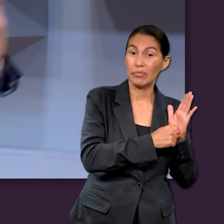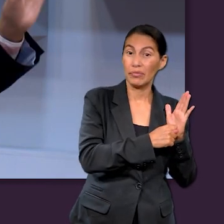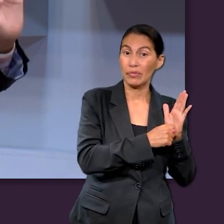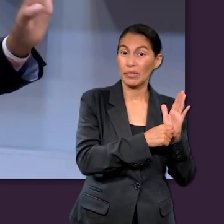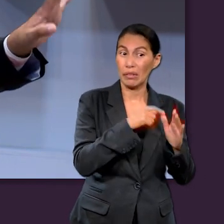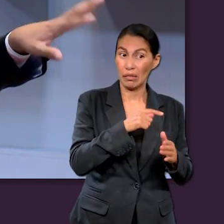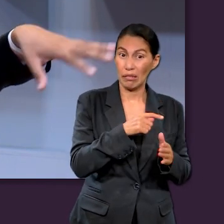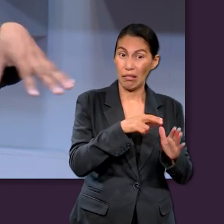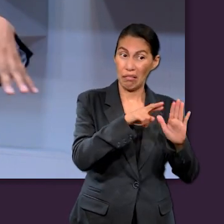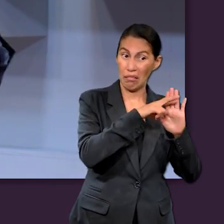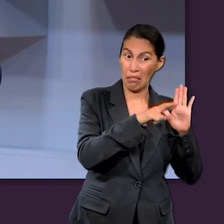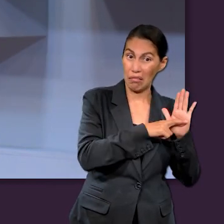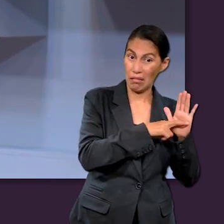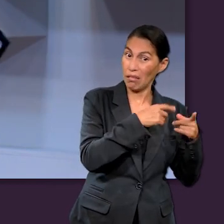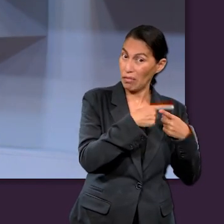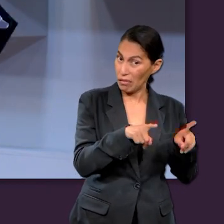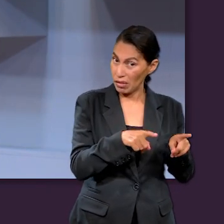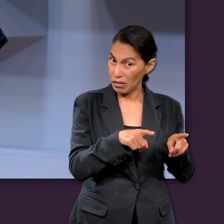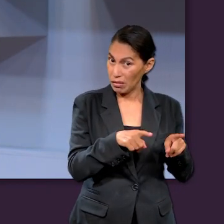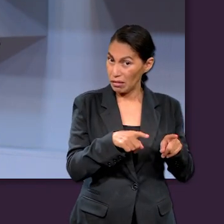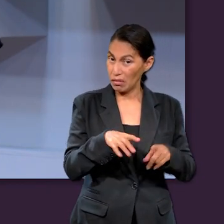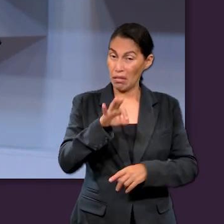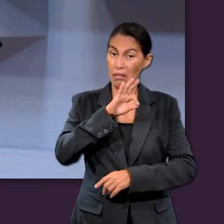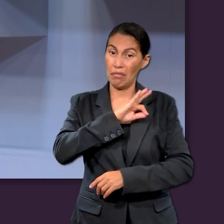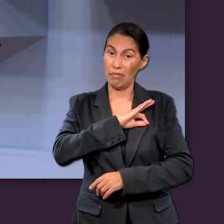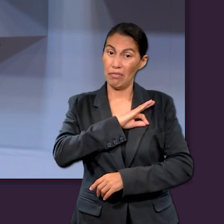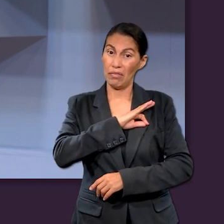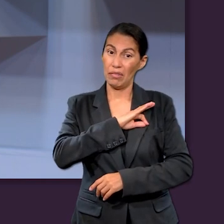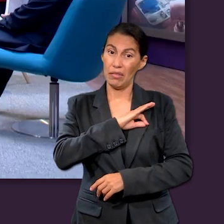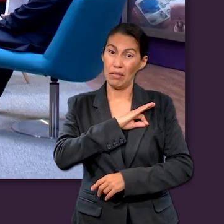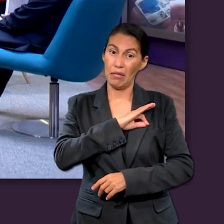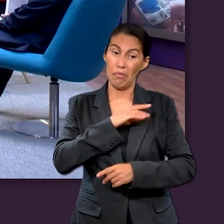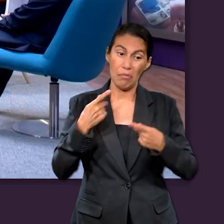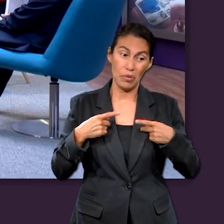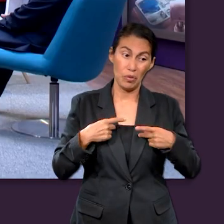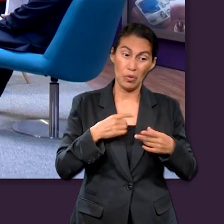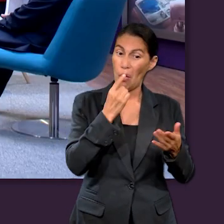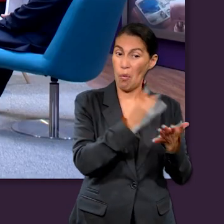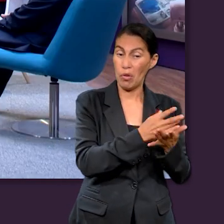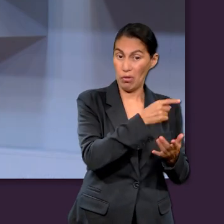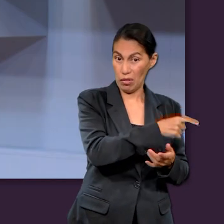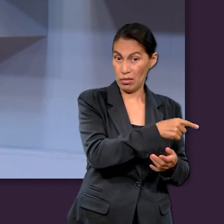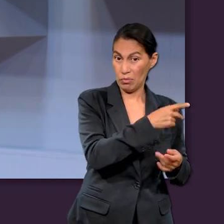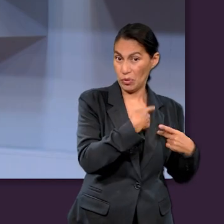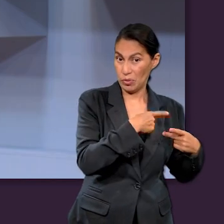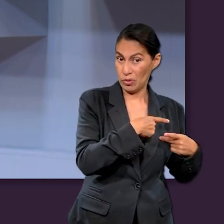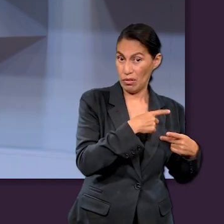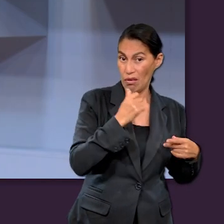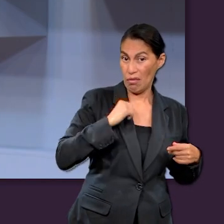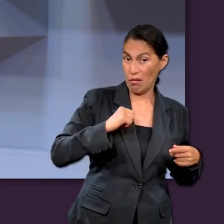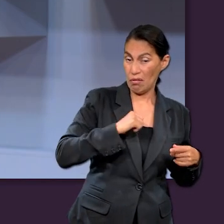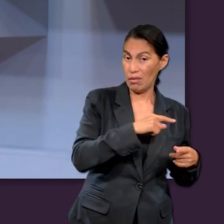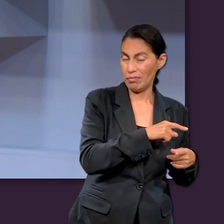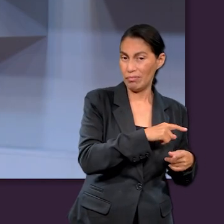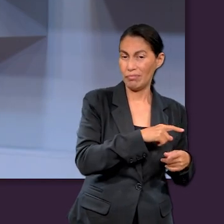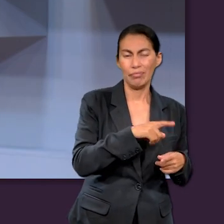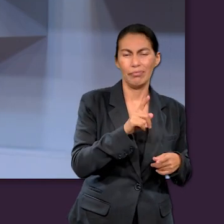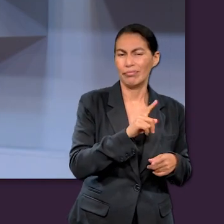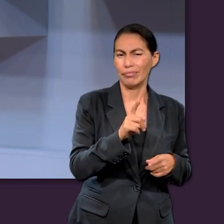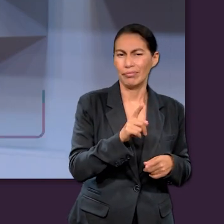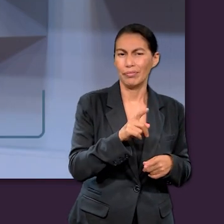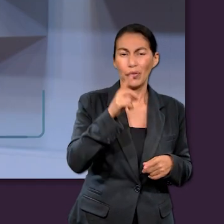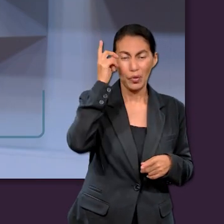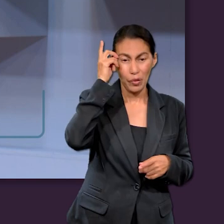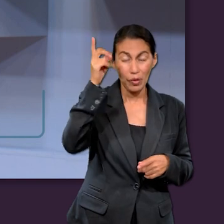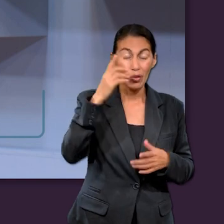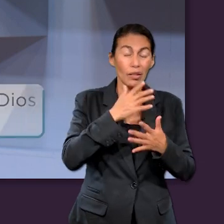el Antiguo Testamento operaba bajo reglas distintas y que la fe es para las personas del Nuevo Testamento.